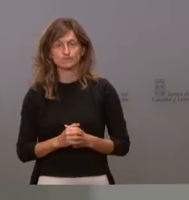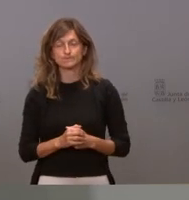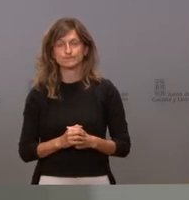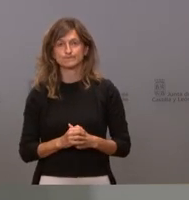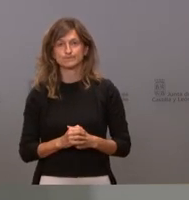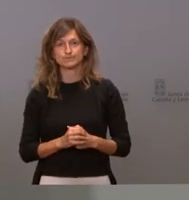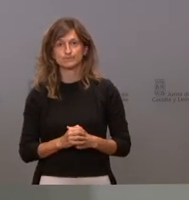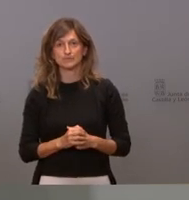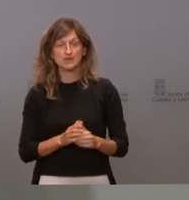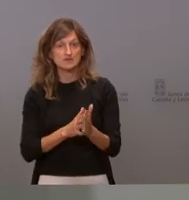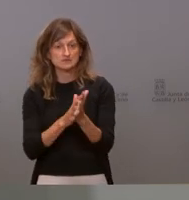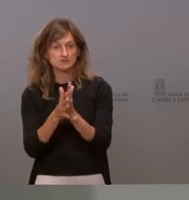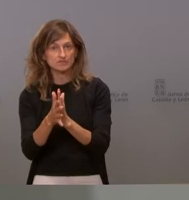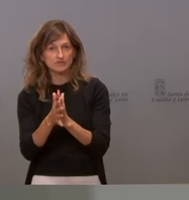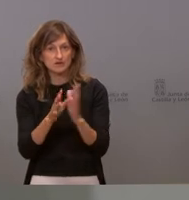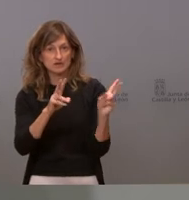es decirle que en este asunto